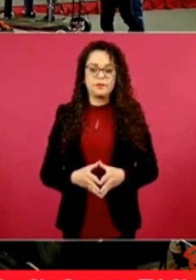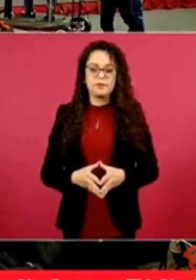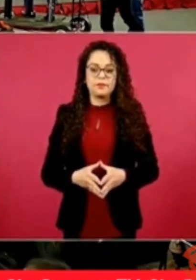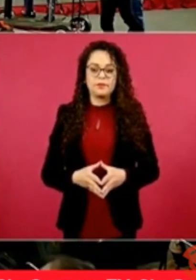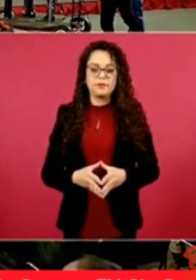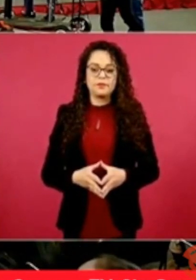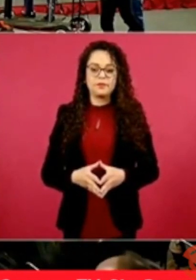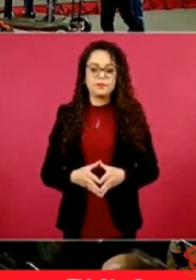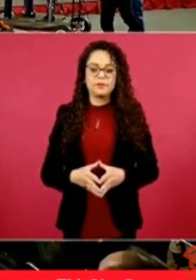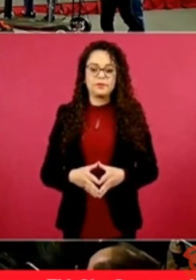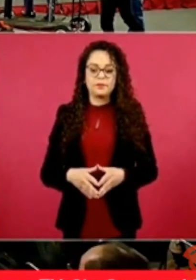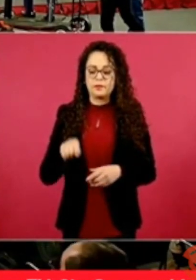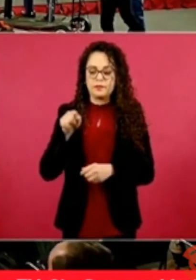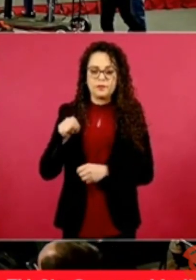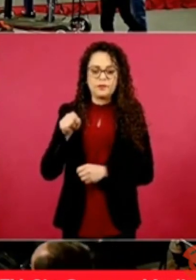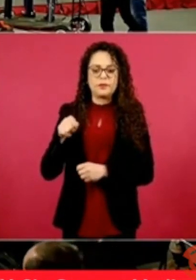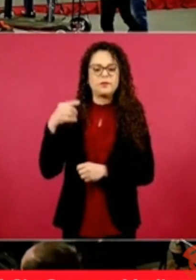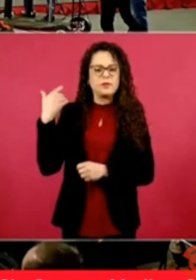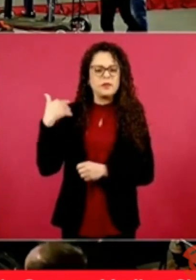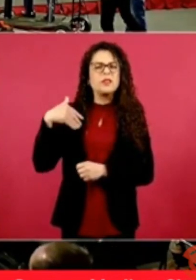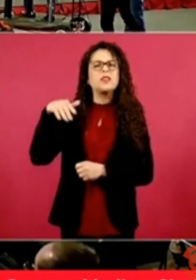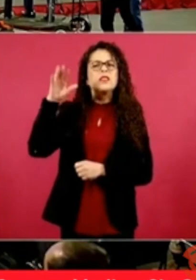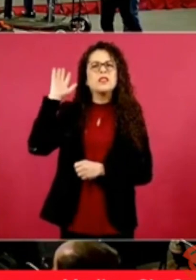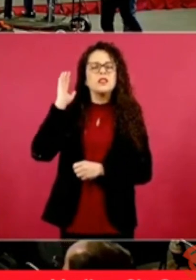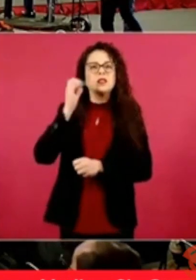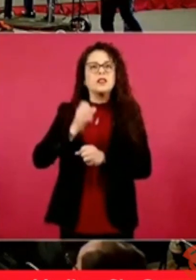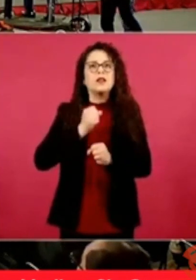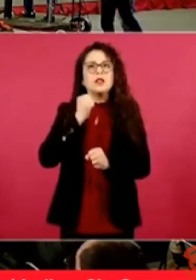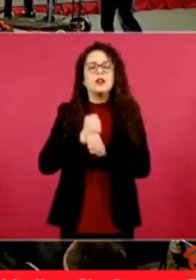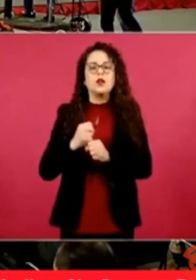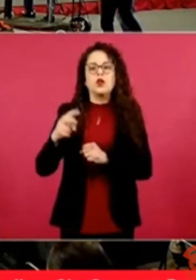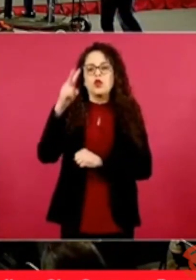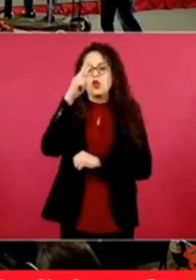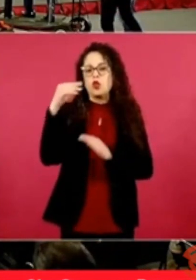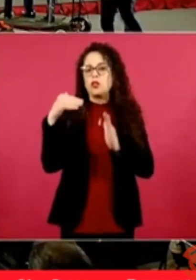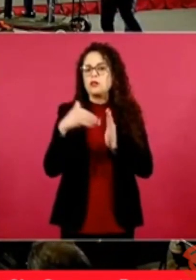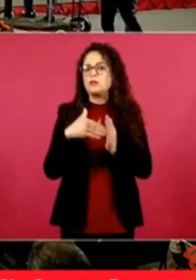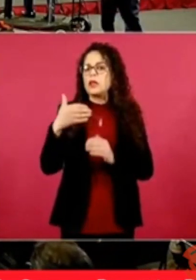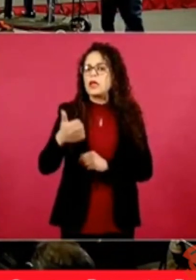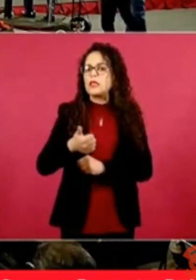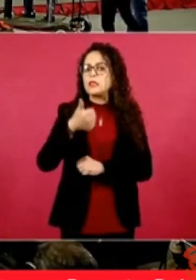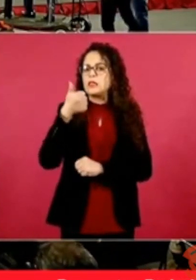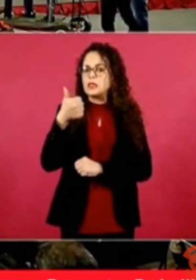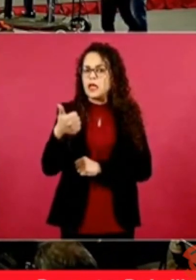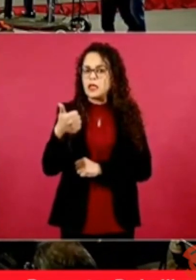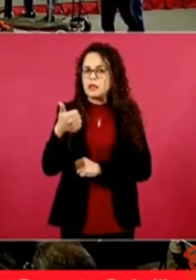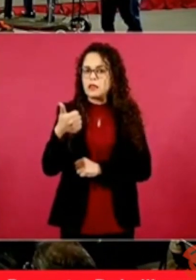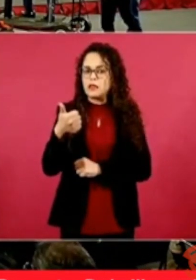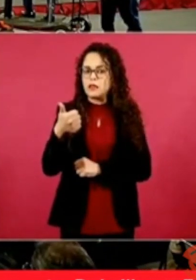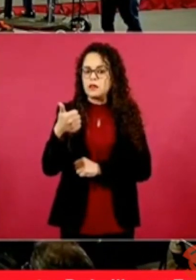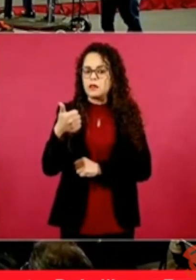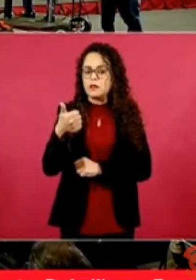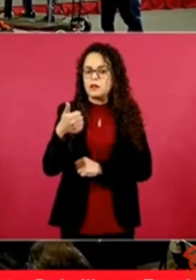cuando el 2006 que estaban este a favor del fraude